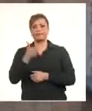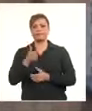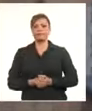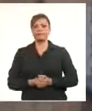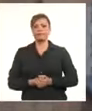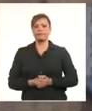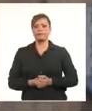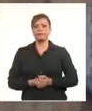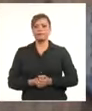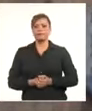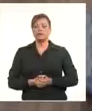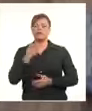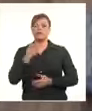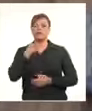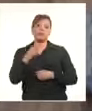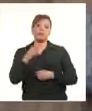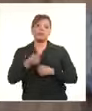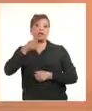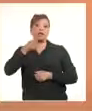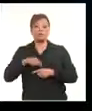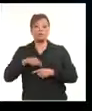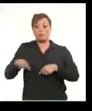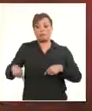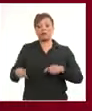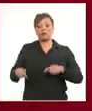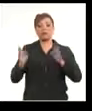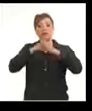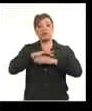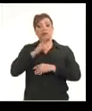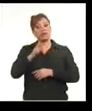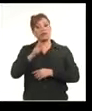Si no hubiera tenido esa prótesis, mi vida sería muy difícil.